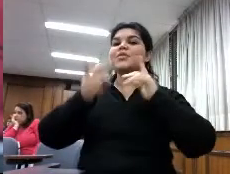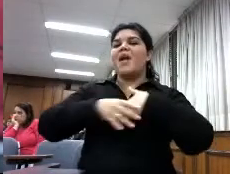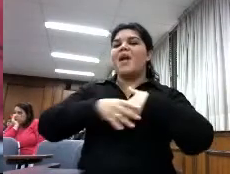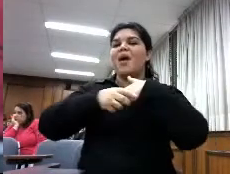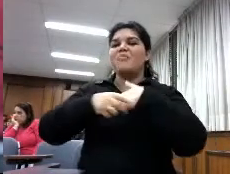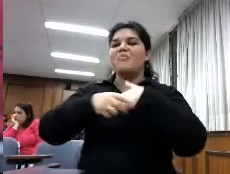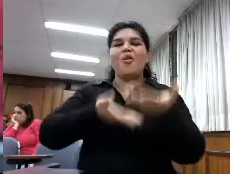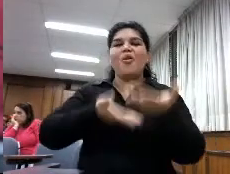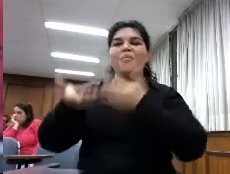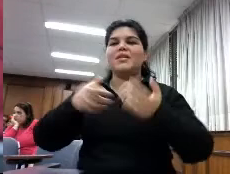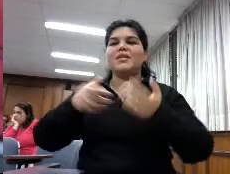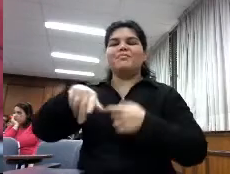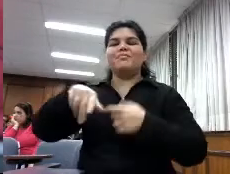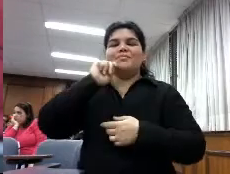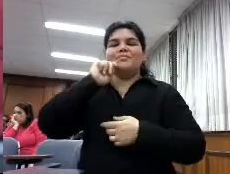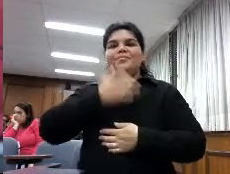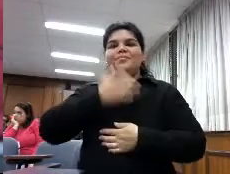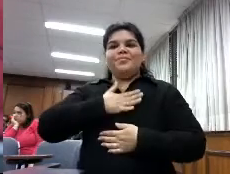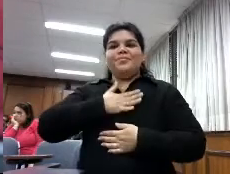Hoy